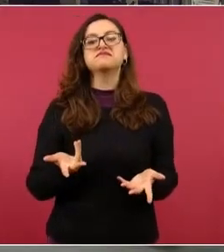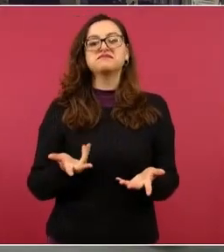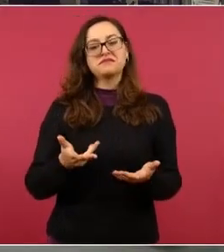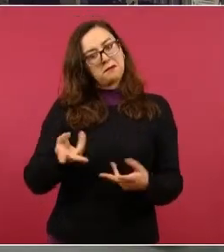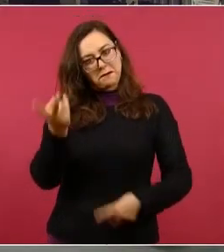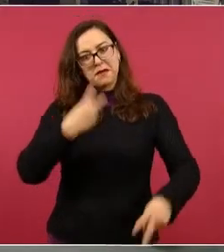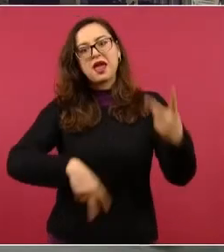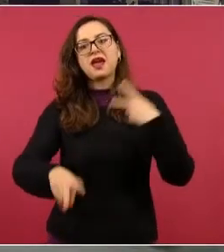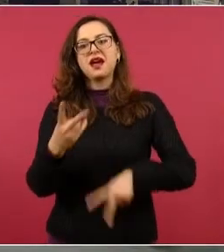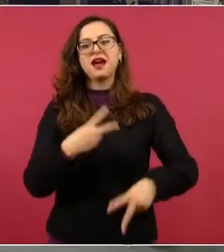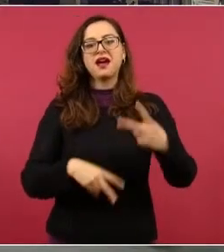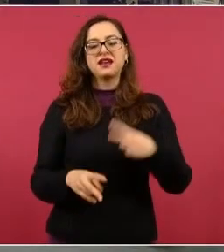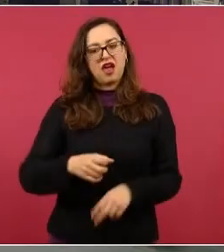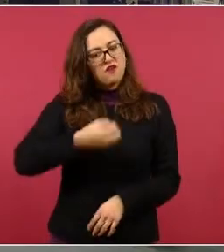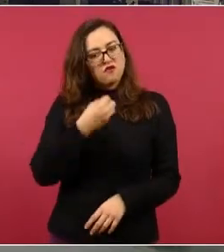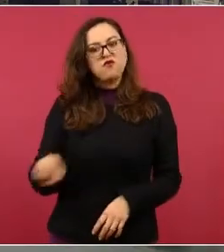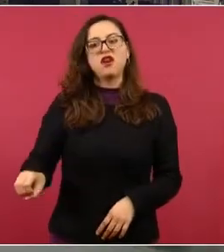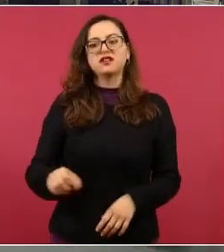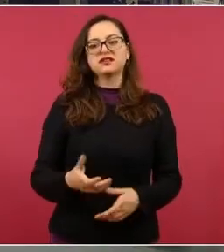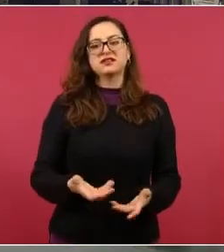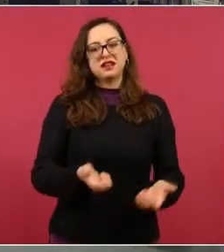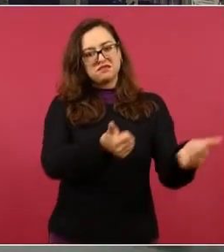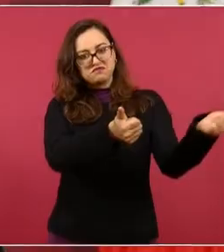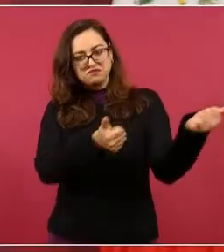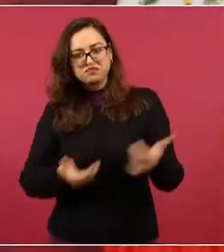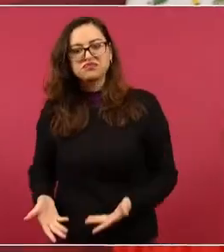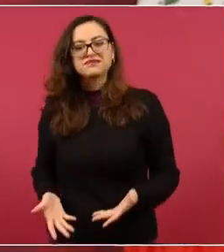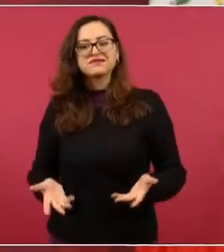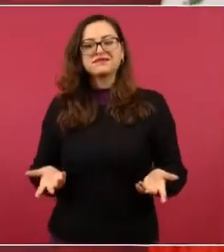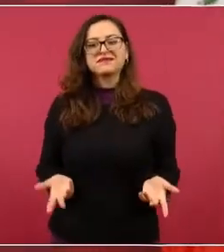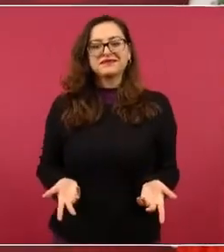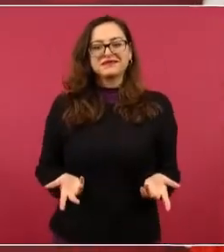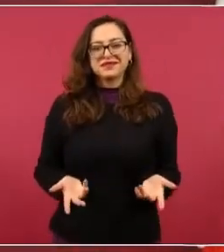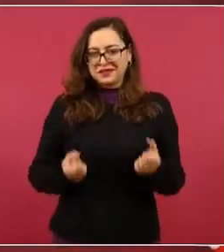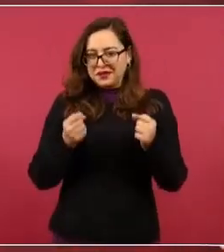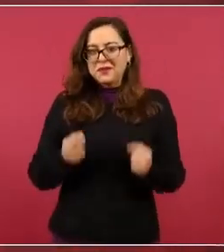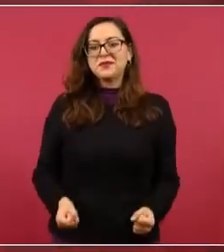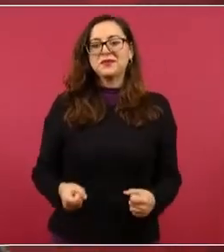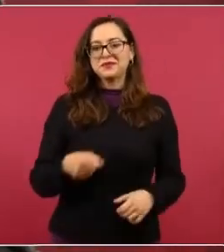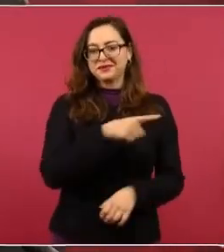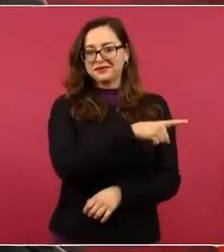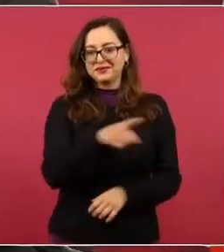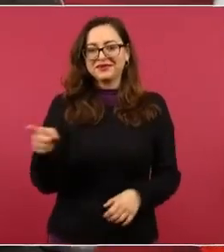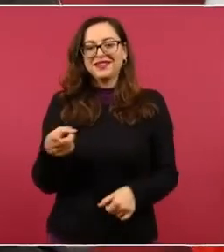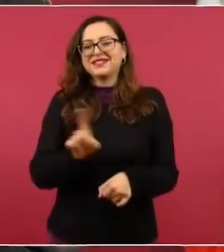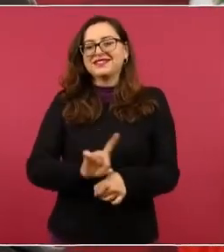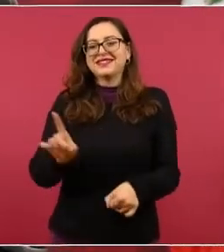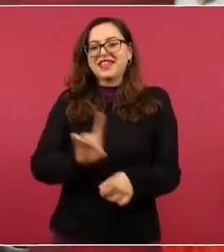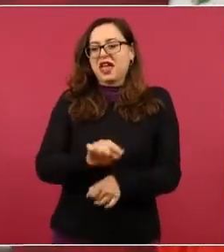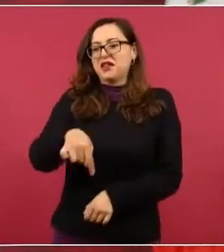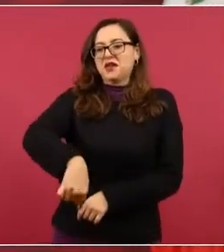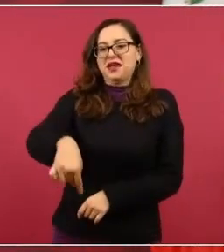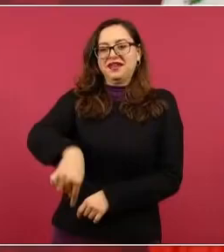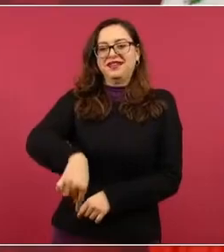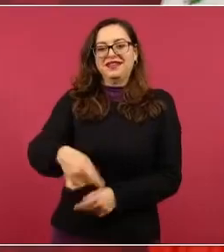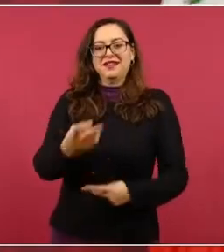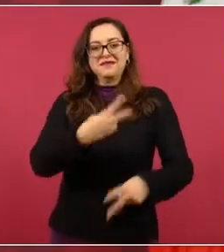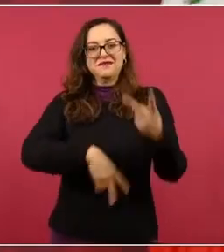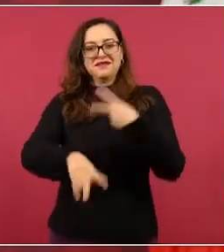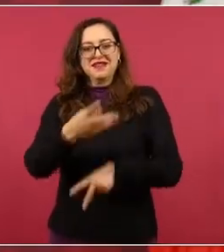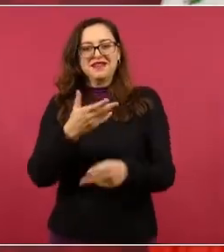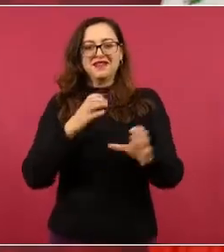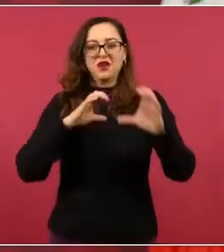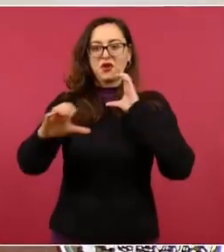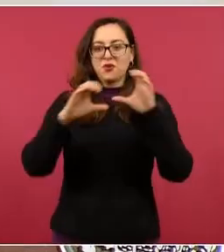nos encontremos todos los días y que haya